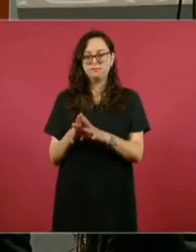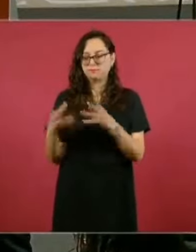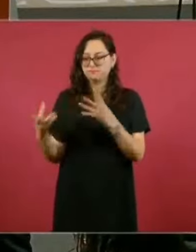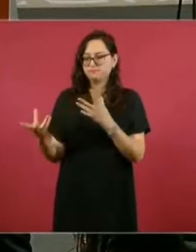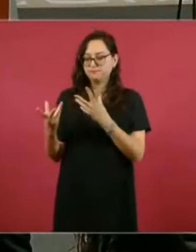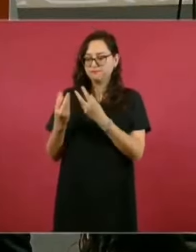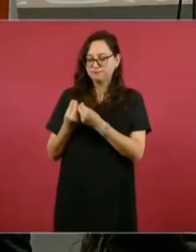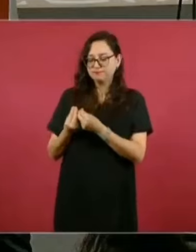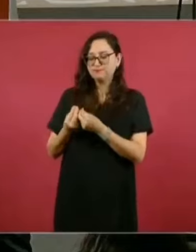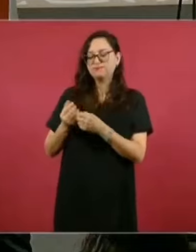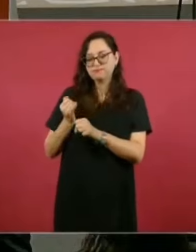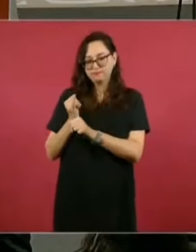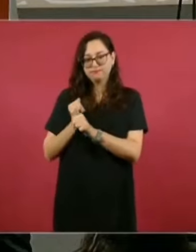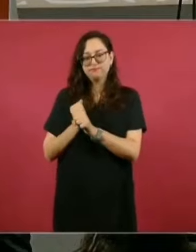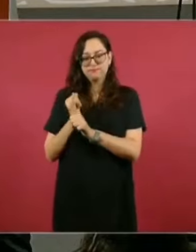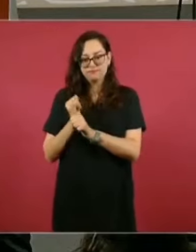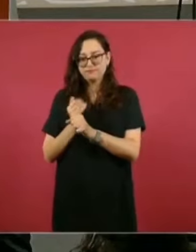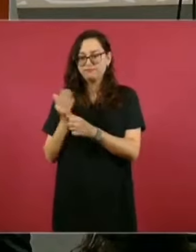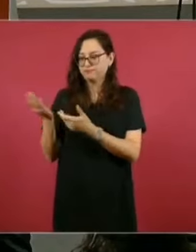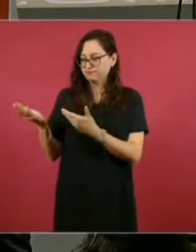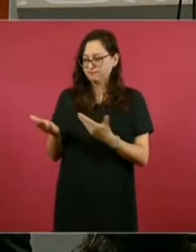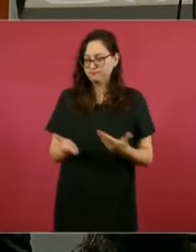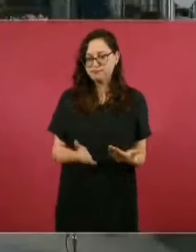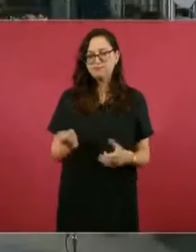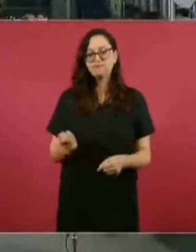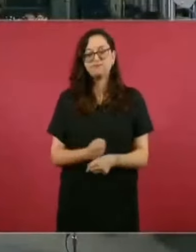la Fiscalía. Adelante, secretario.